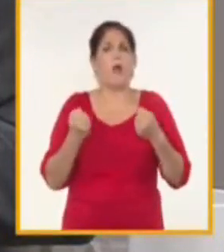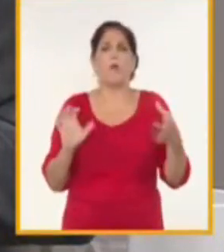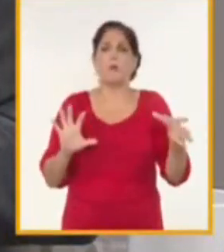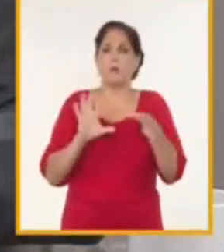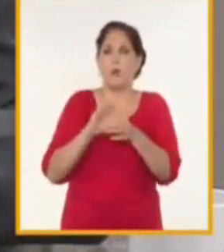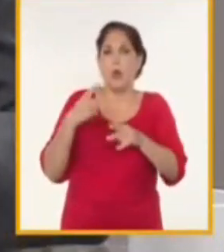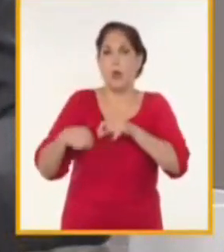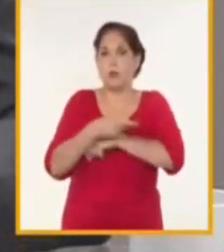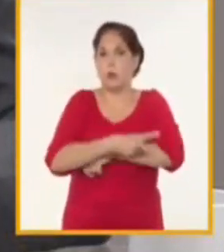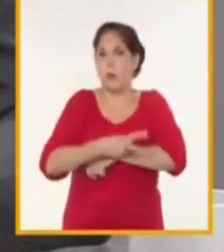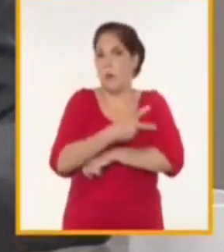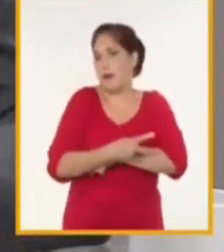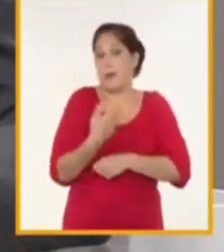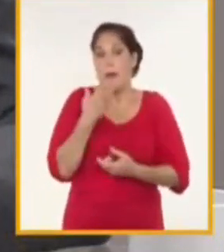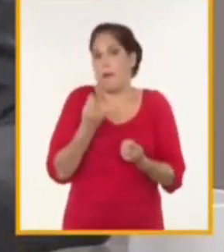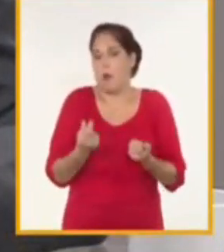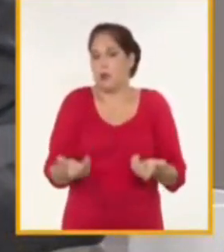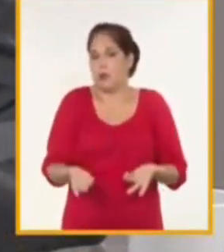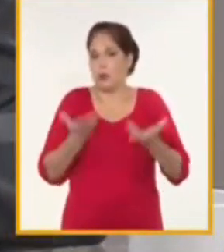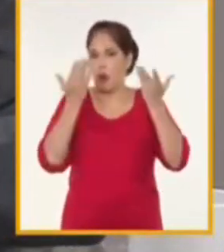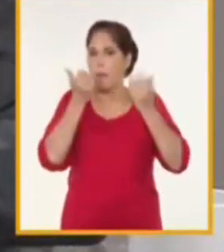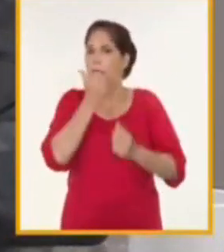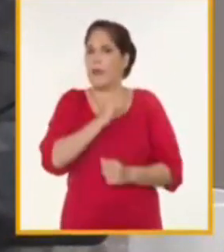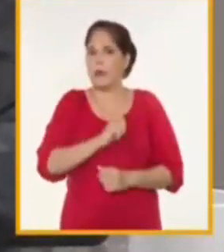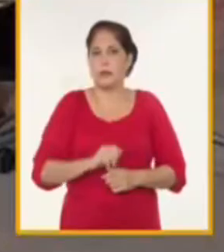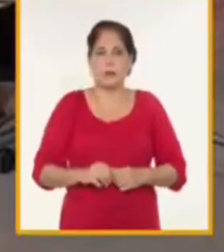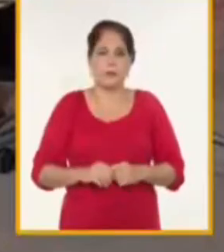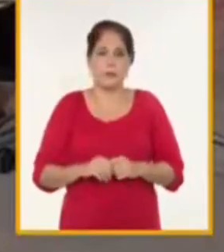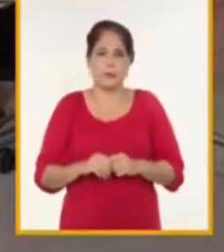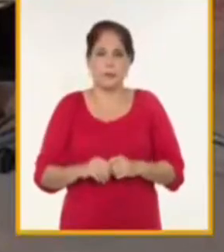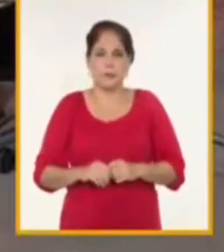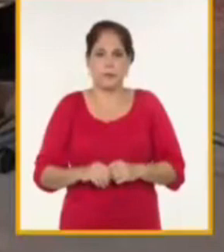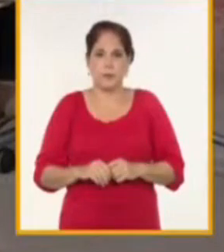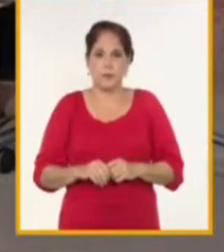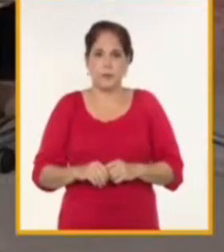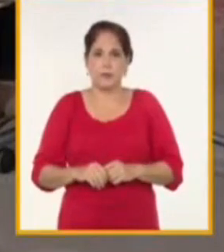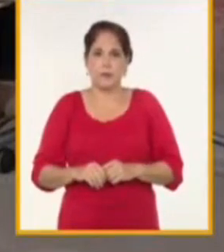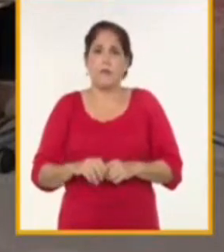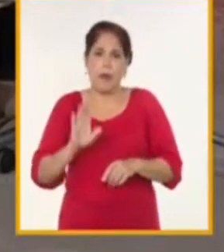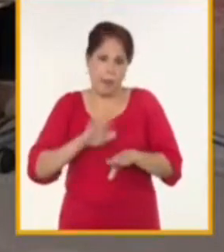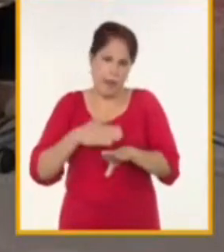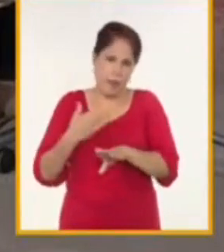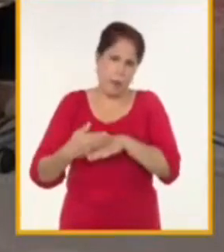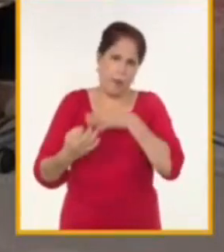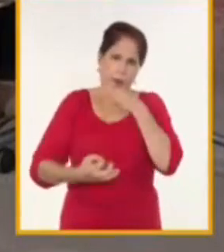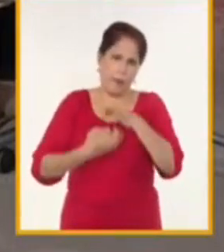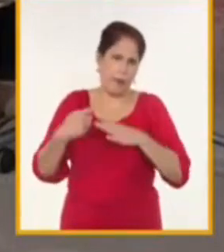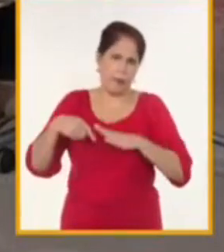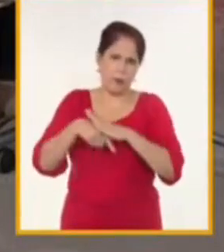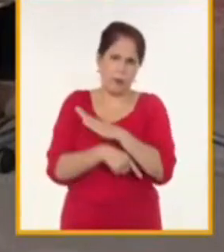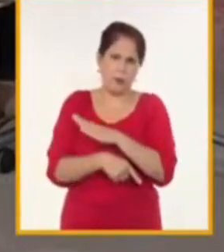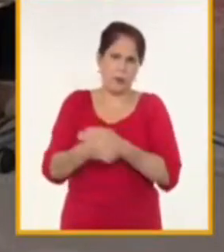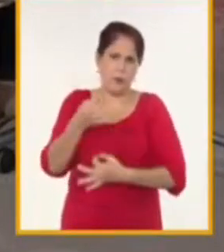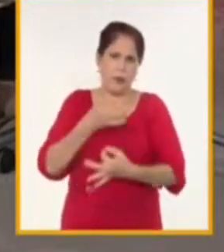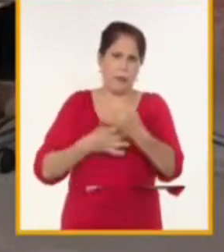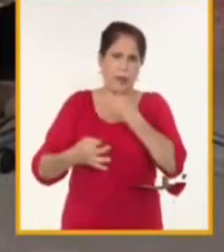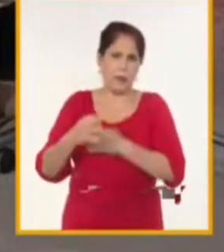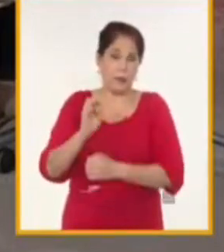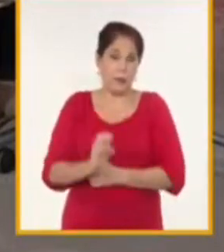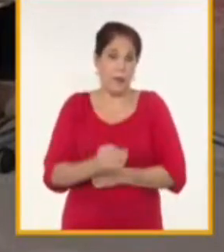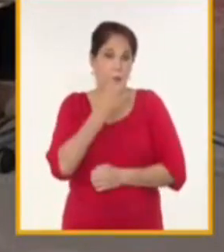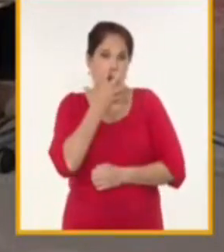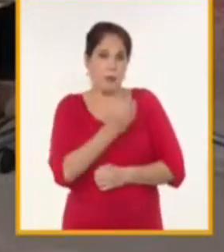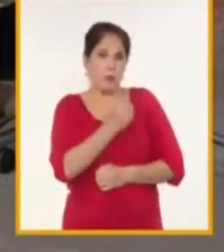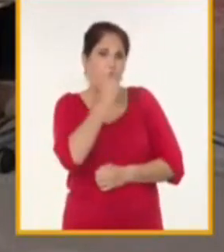claros del rol que desempeñamos en eso. De eso vamos a ampliar un poquito más adelante, Ana Teresa, porque antes me gustaría que